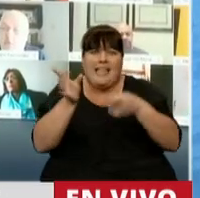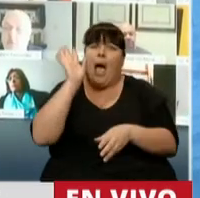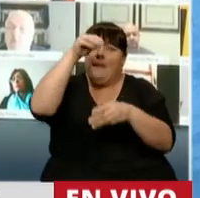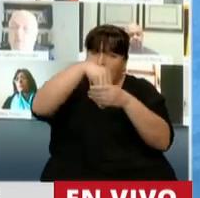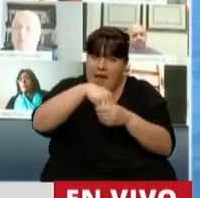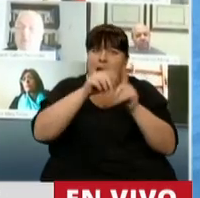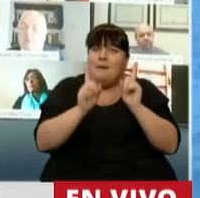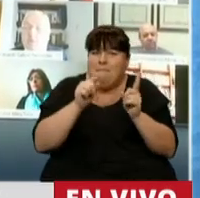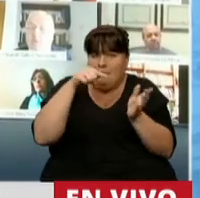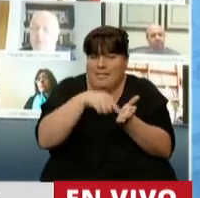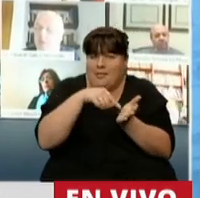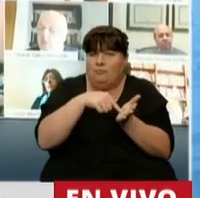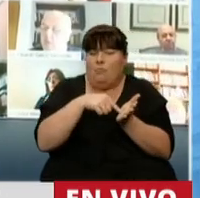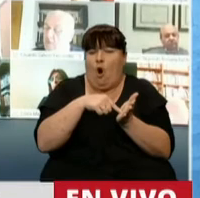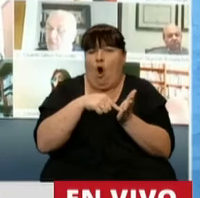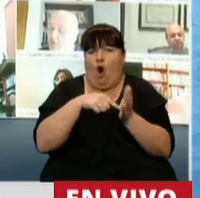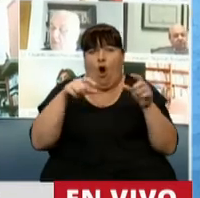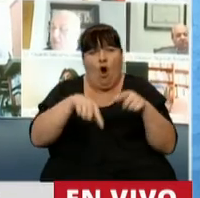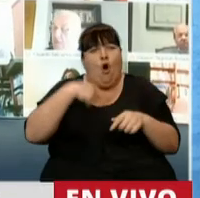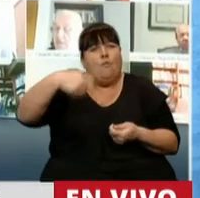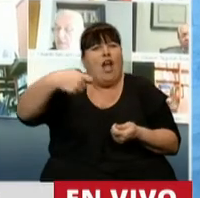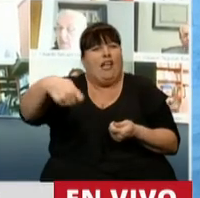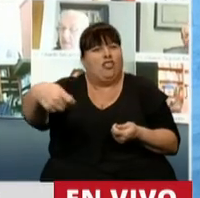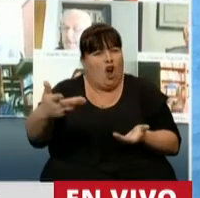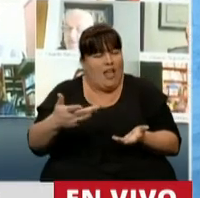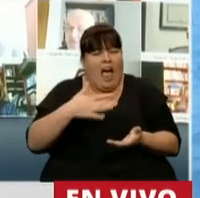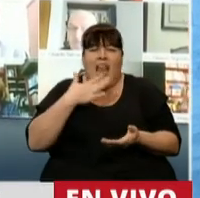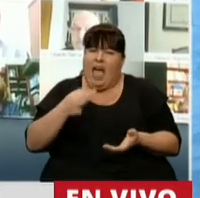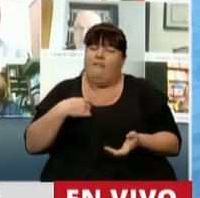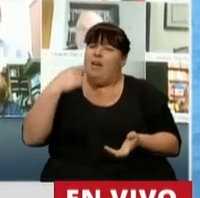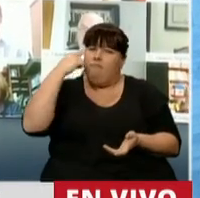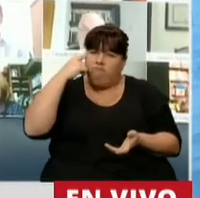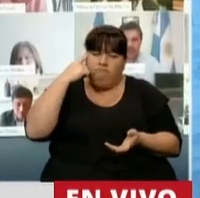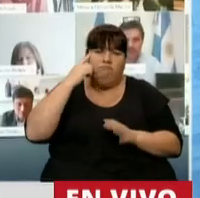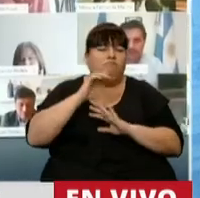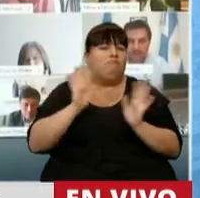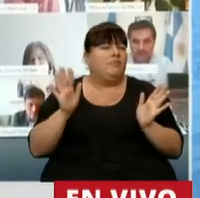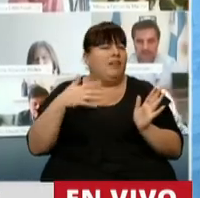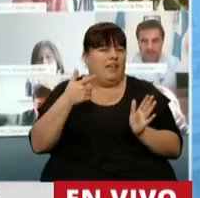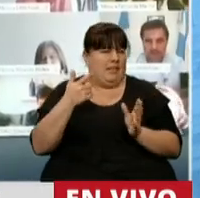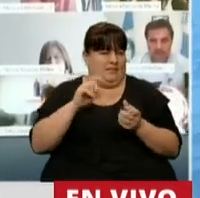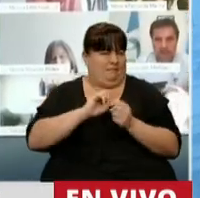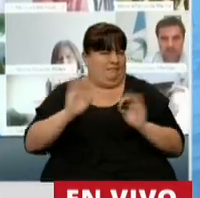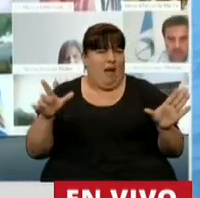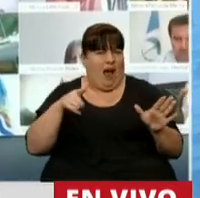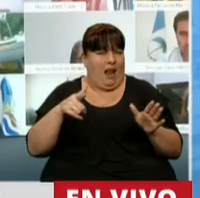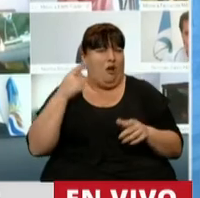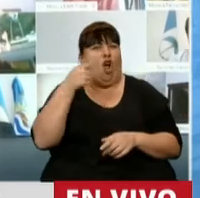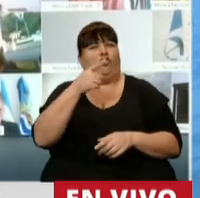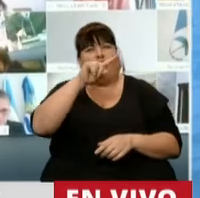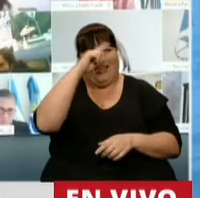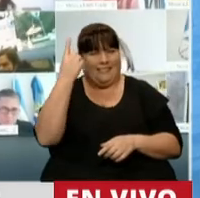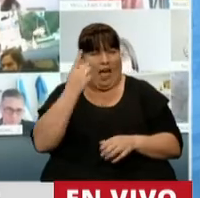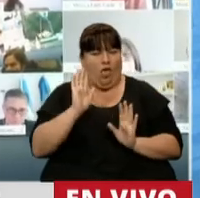incluidas acá en esta moratoria. Realmente nos parece que sería un desfalco realmente al Estado.